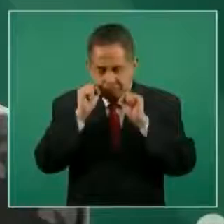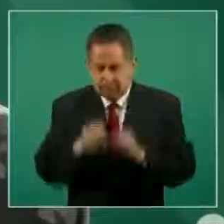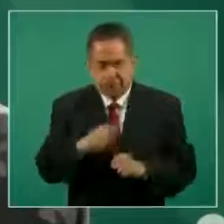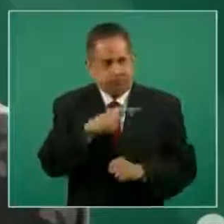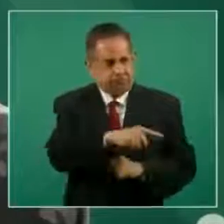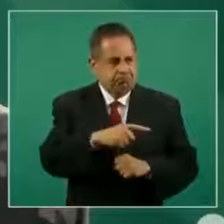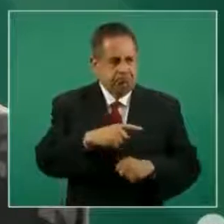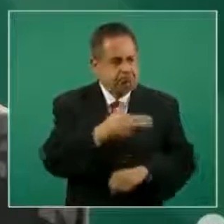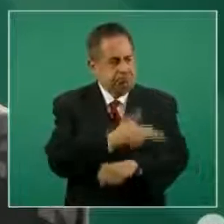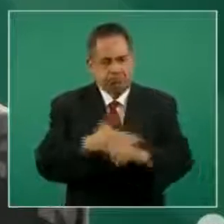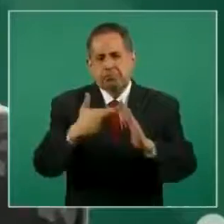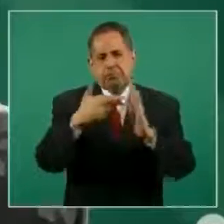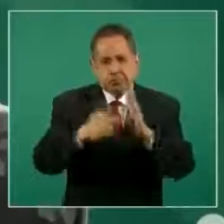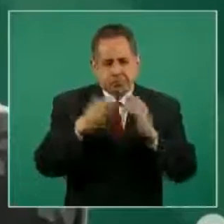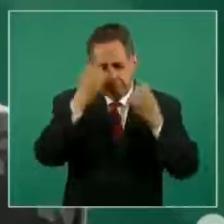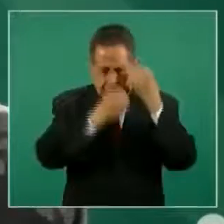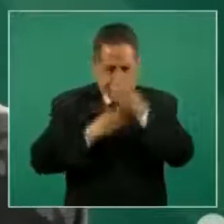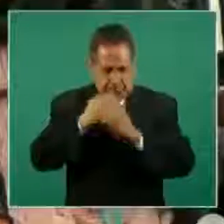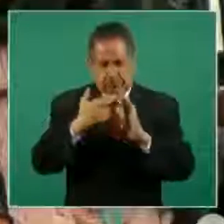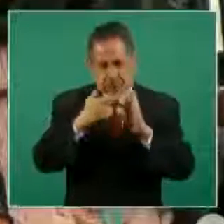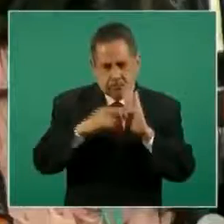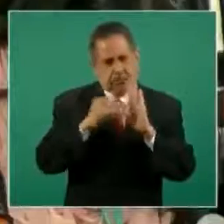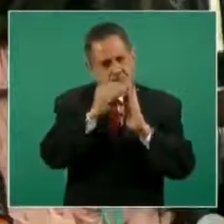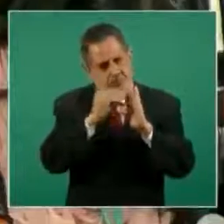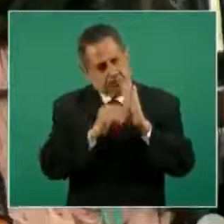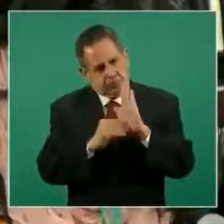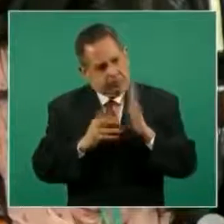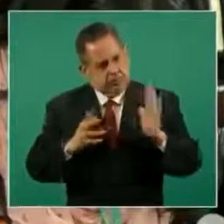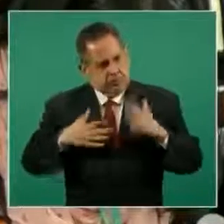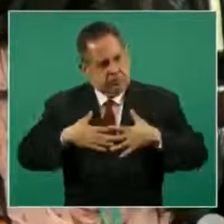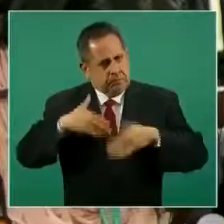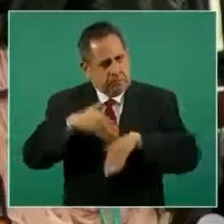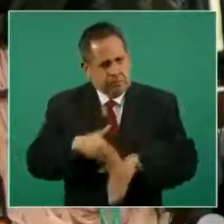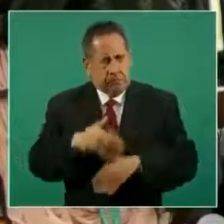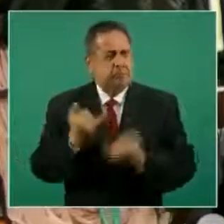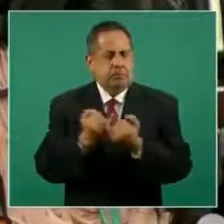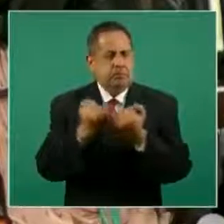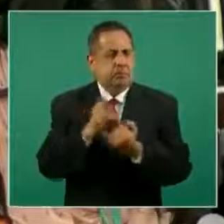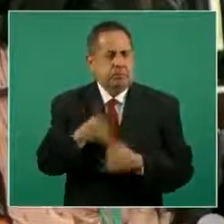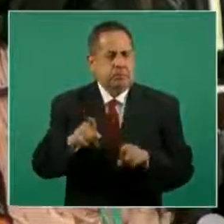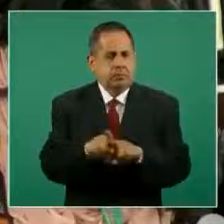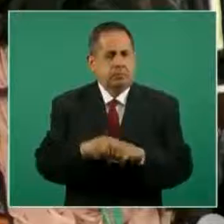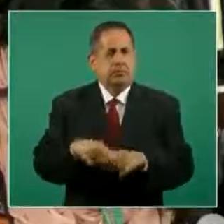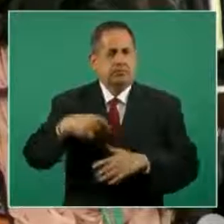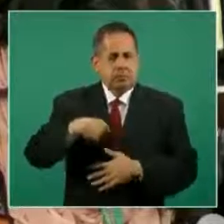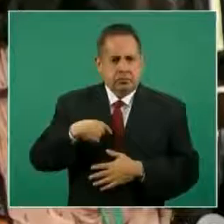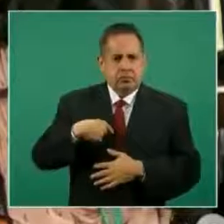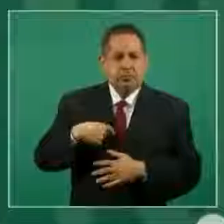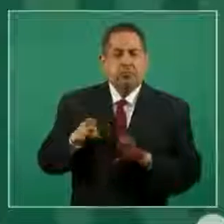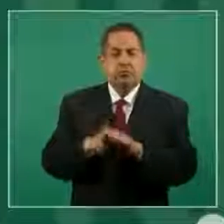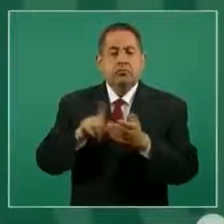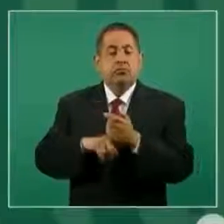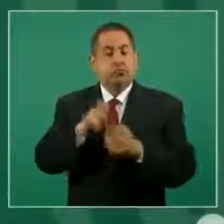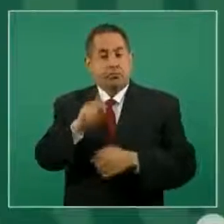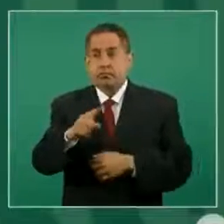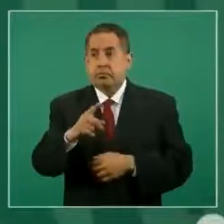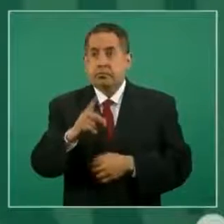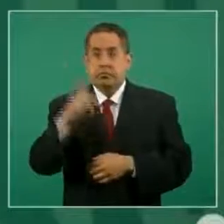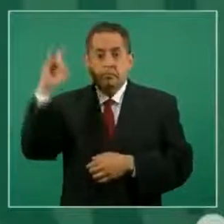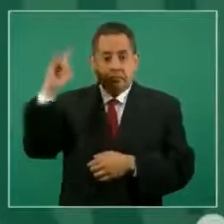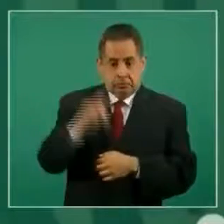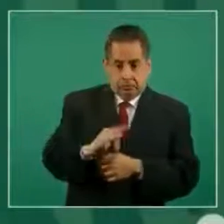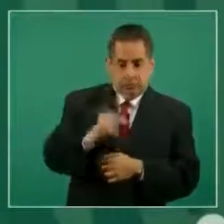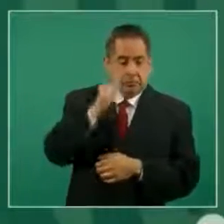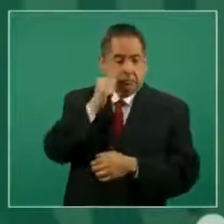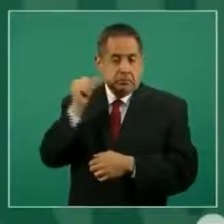estoy siguiendo el protocolo desde luego y yo les comenté que llegando del avión el día de ayer